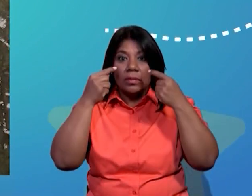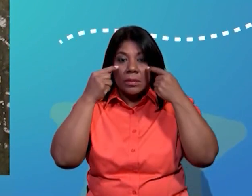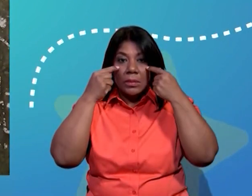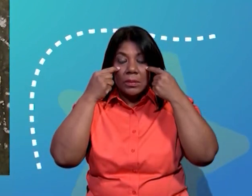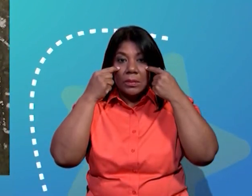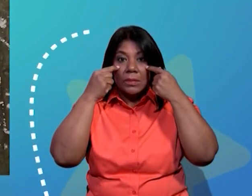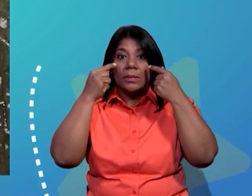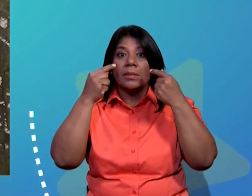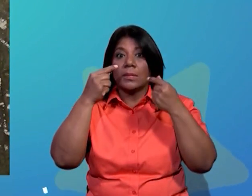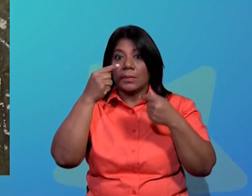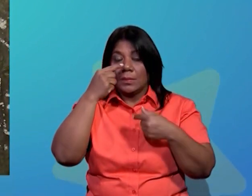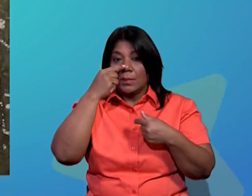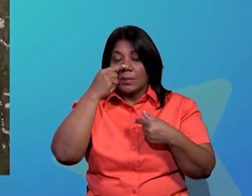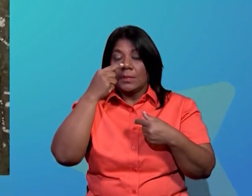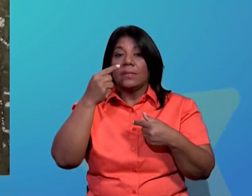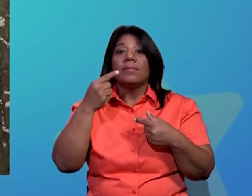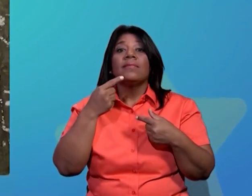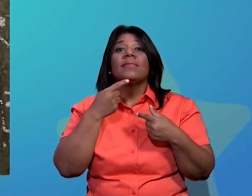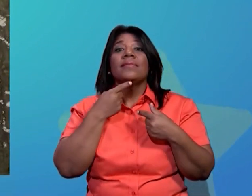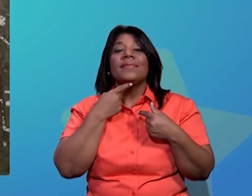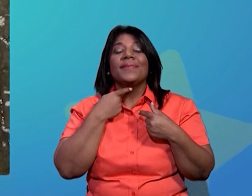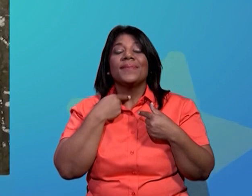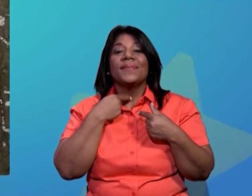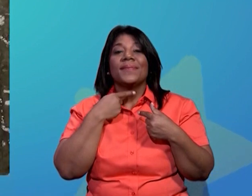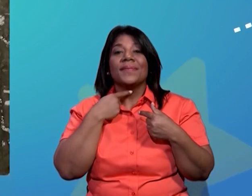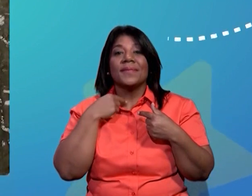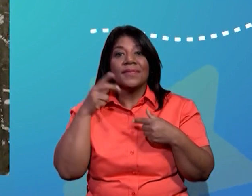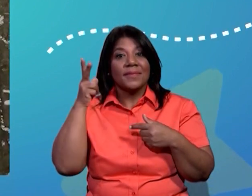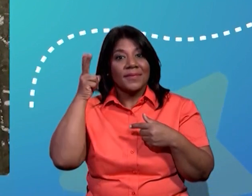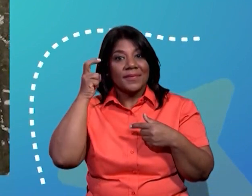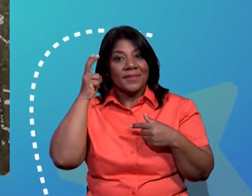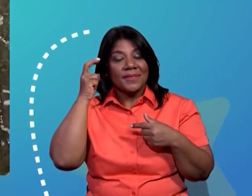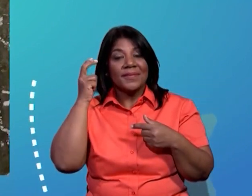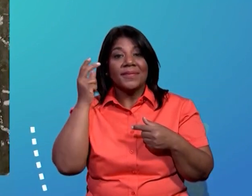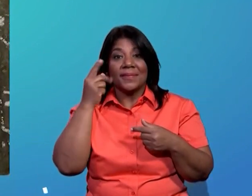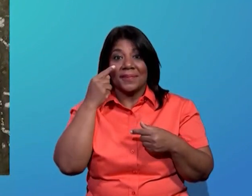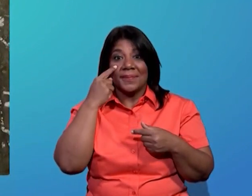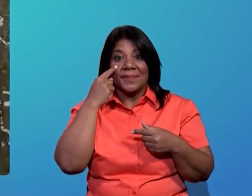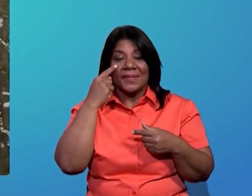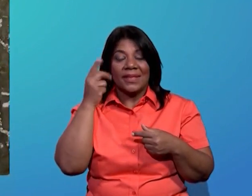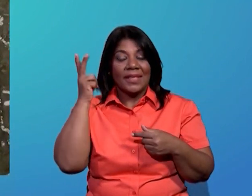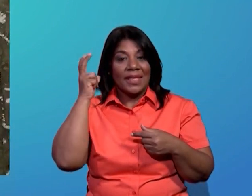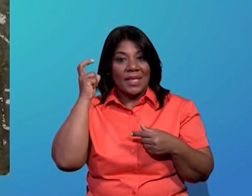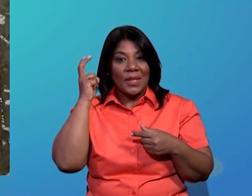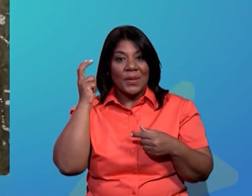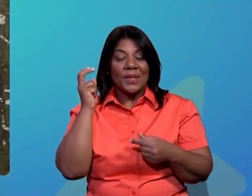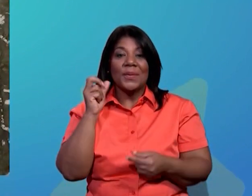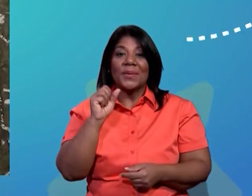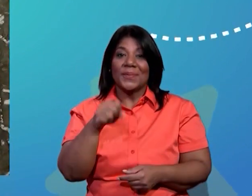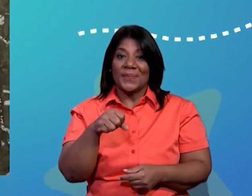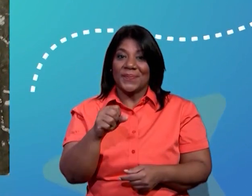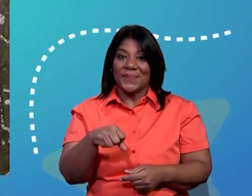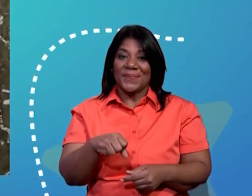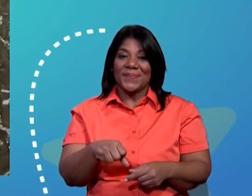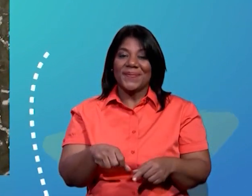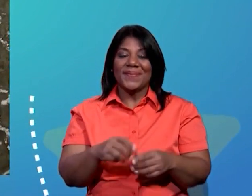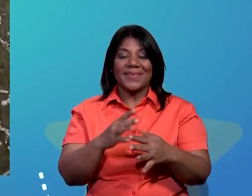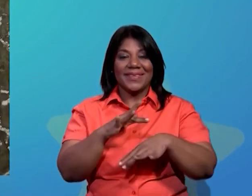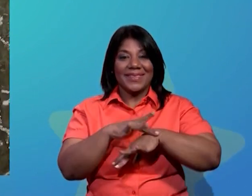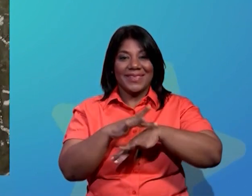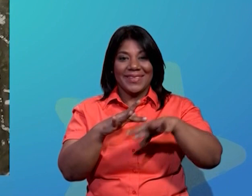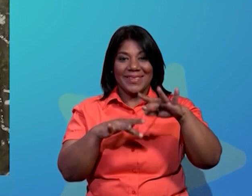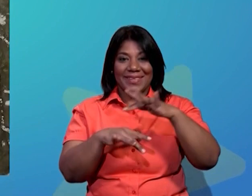el sentido del olfato el sentido el gusto el sentido de la visión el auditivo y el del